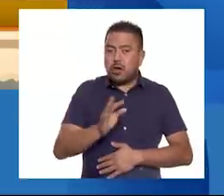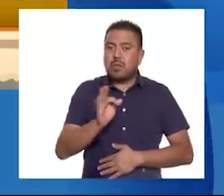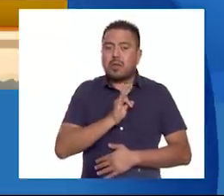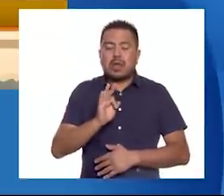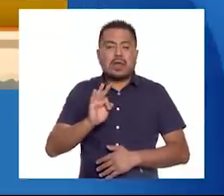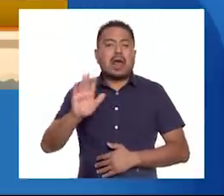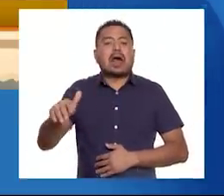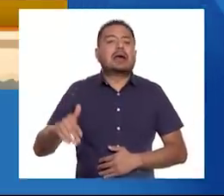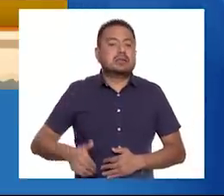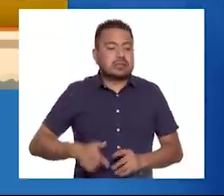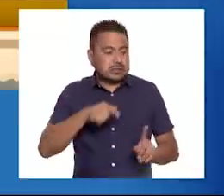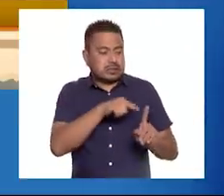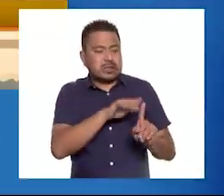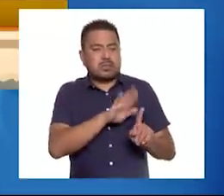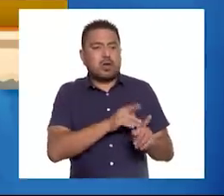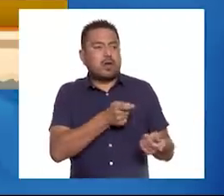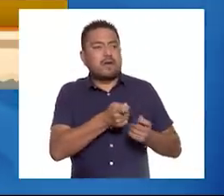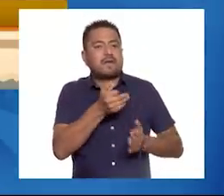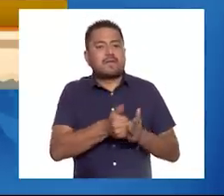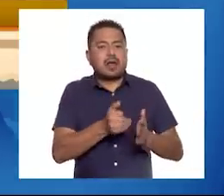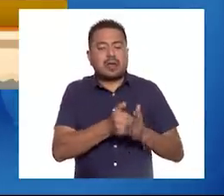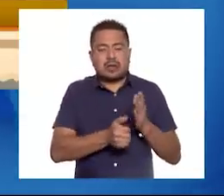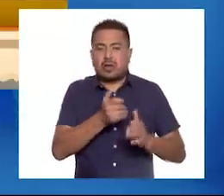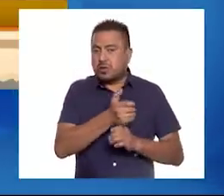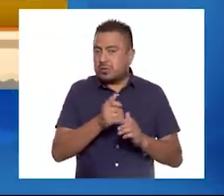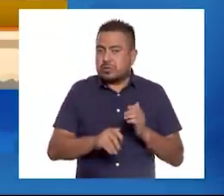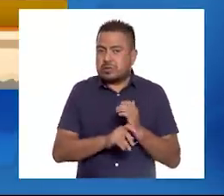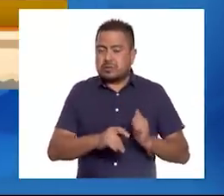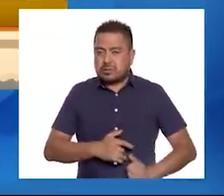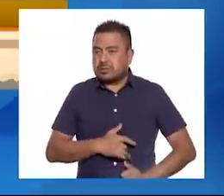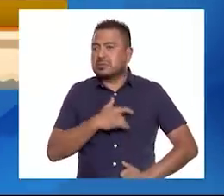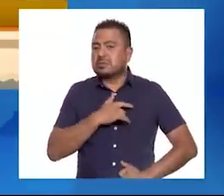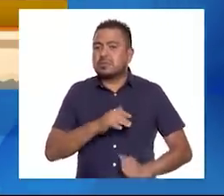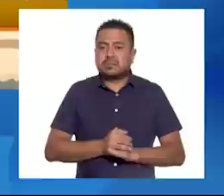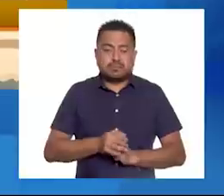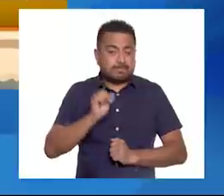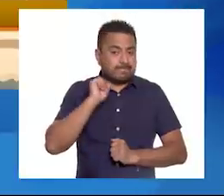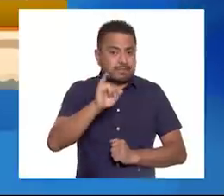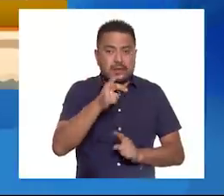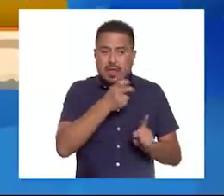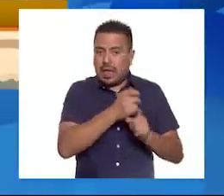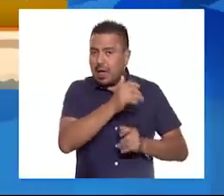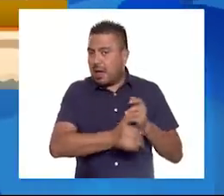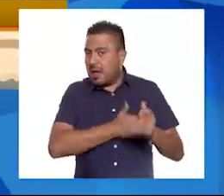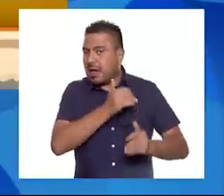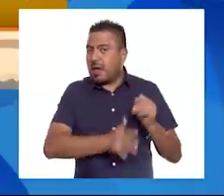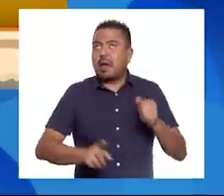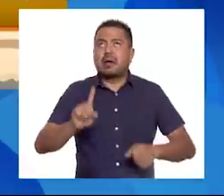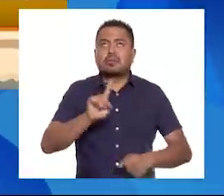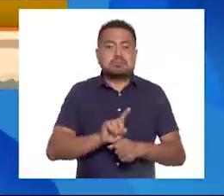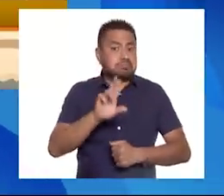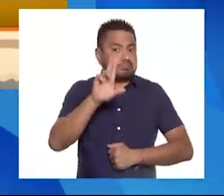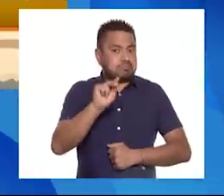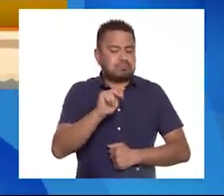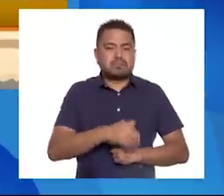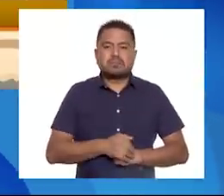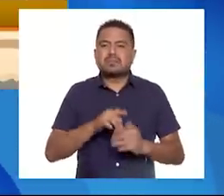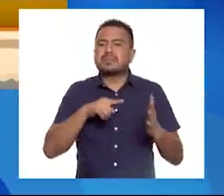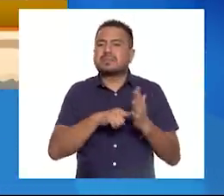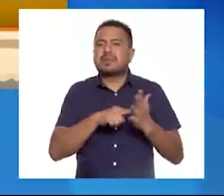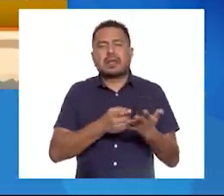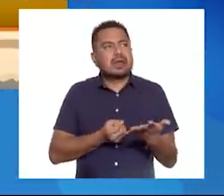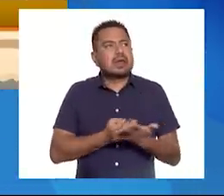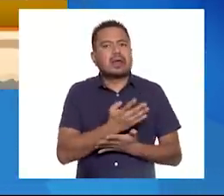lastimado a ti misma por no regular tus actitudes. Sí, pero ahí no terminó mi día. En el recreo